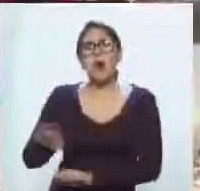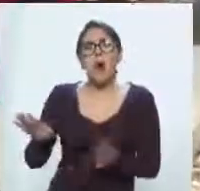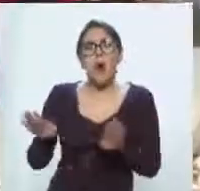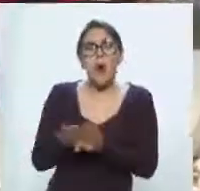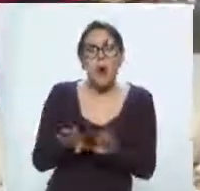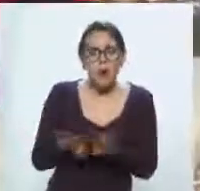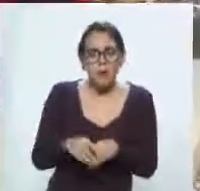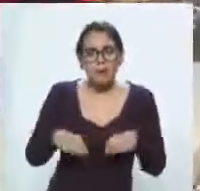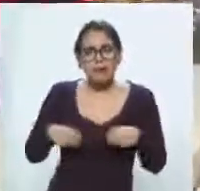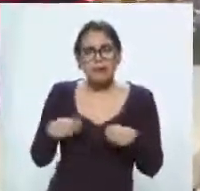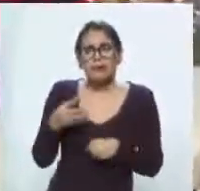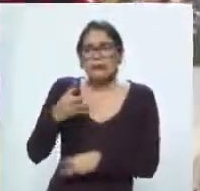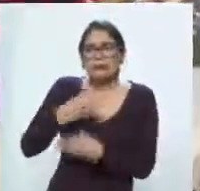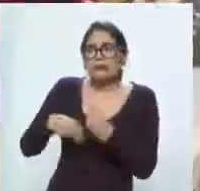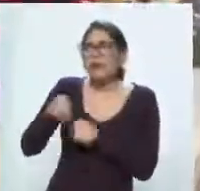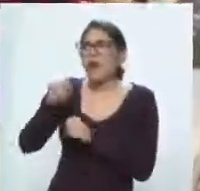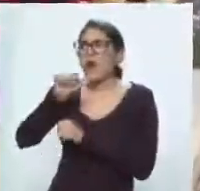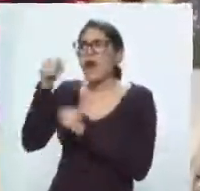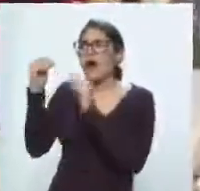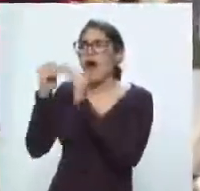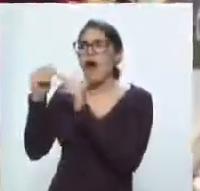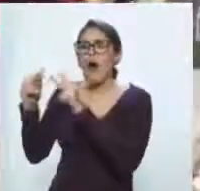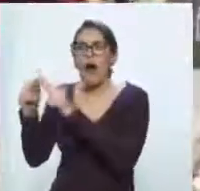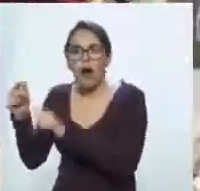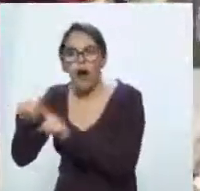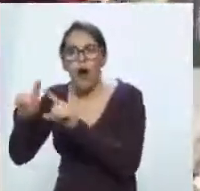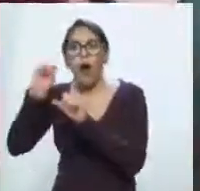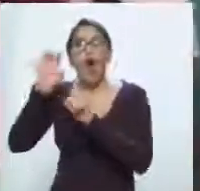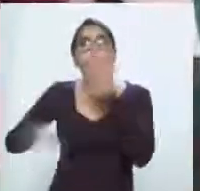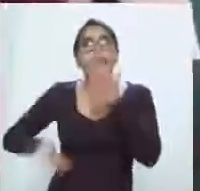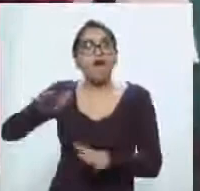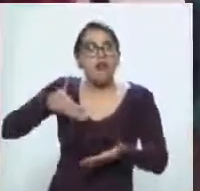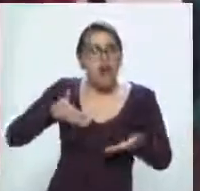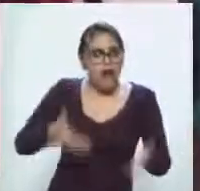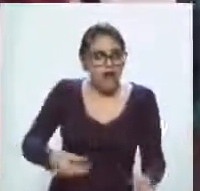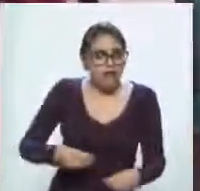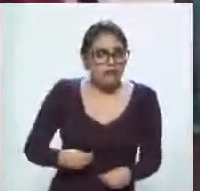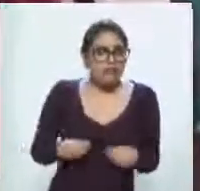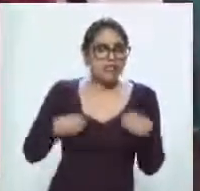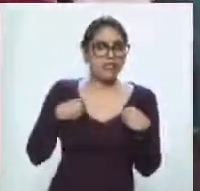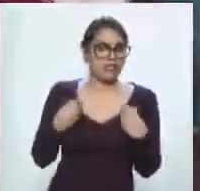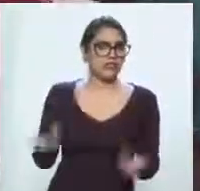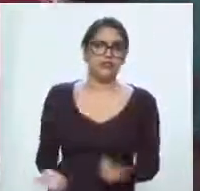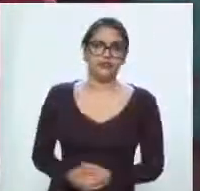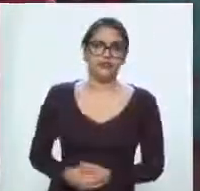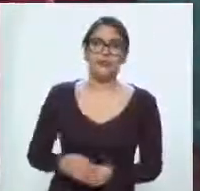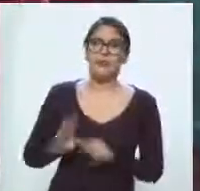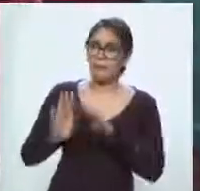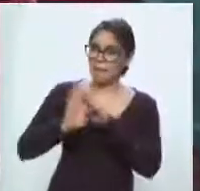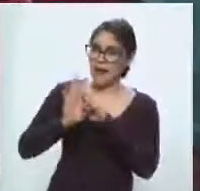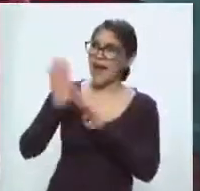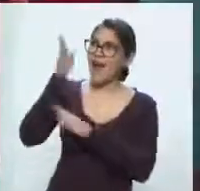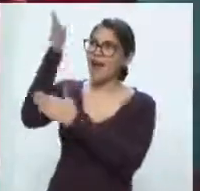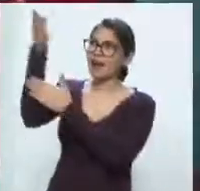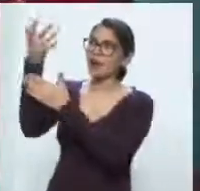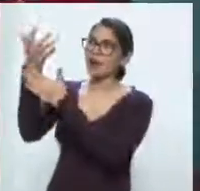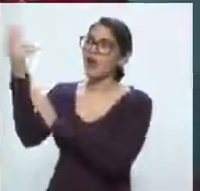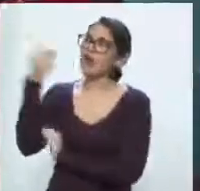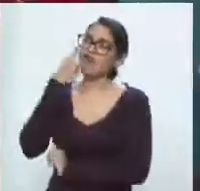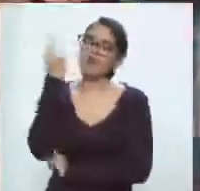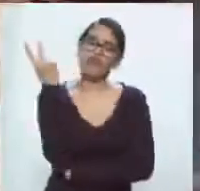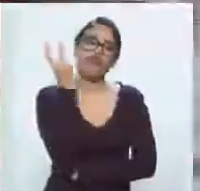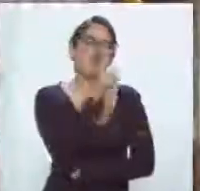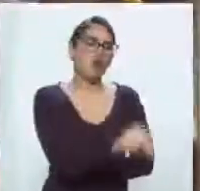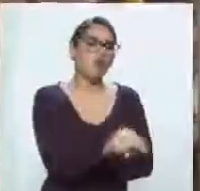afortunadas en albergues, pero muchas otras en la calle. Migrantes deportados, migrantes a quienes se les ha negado